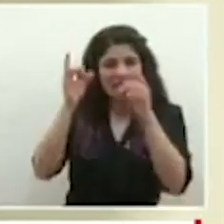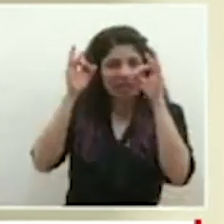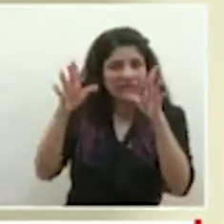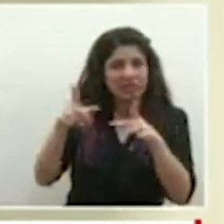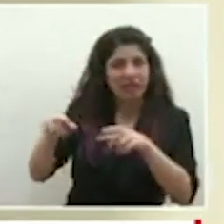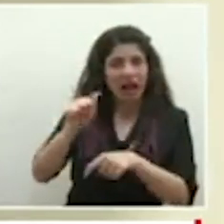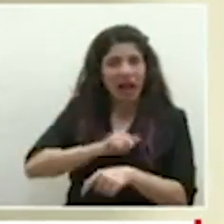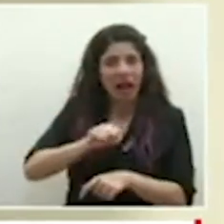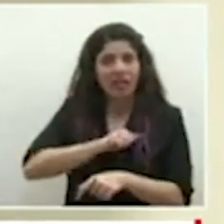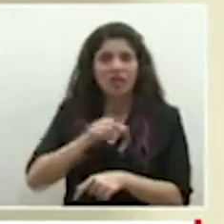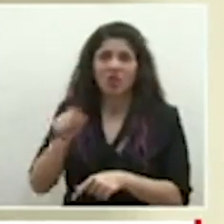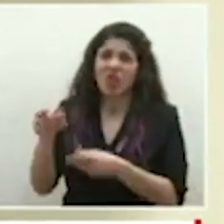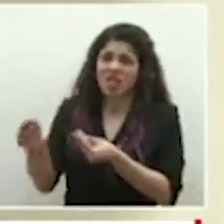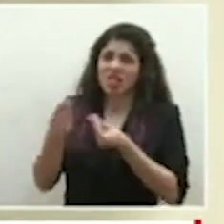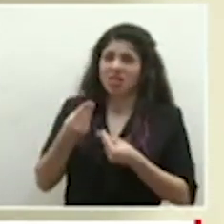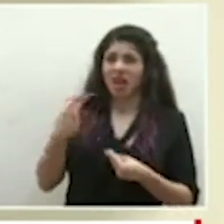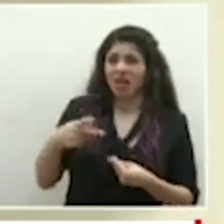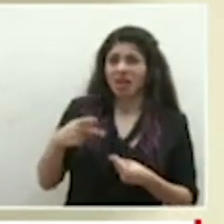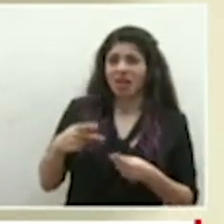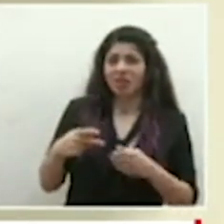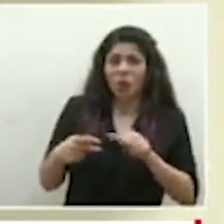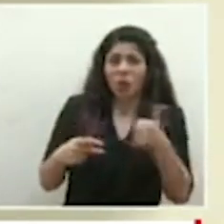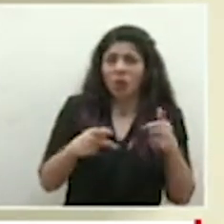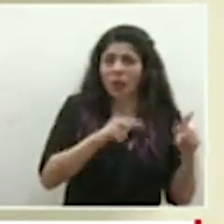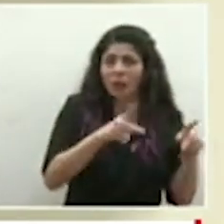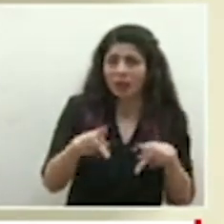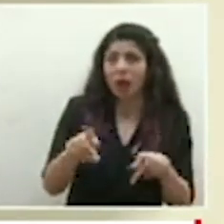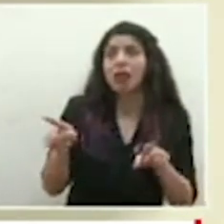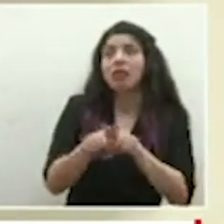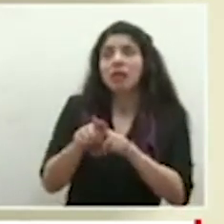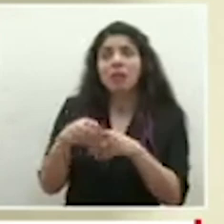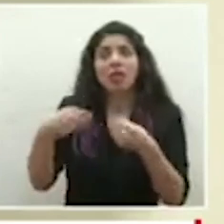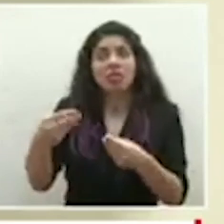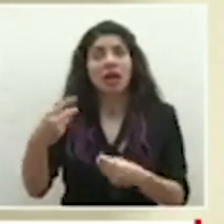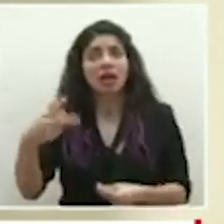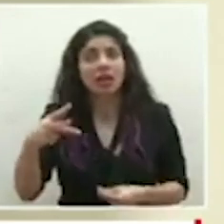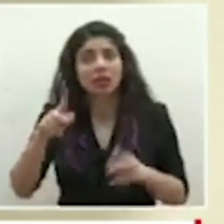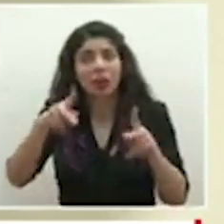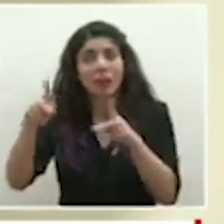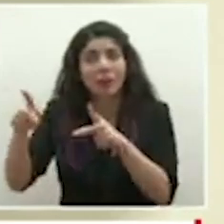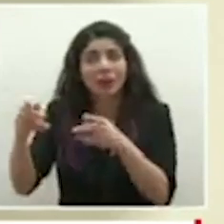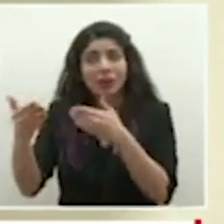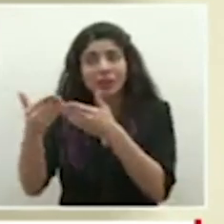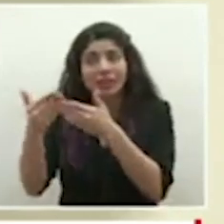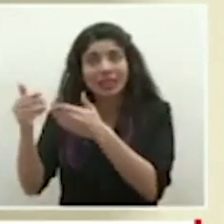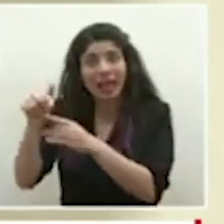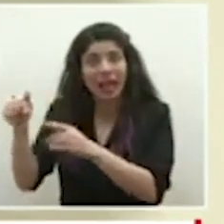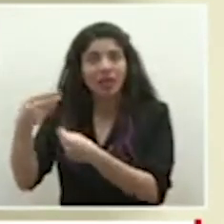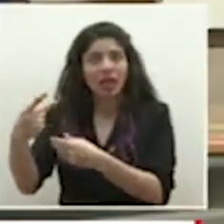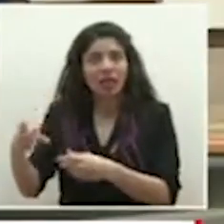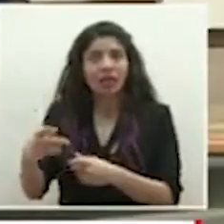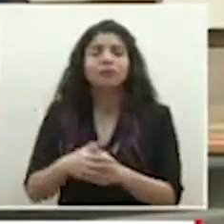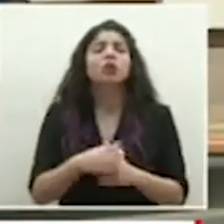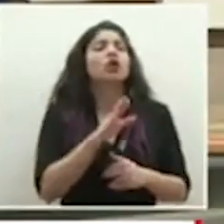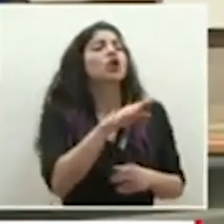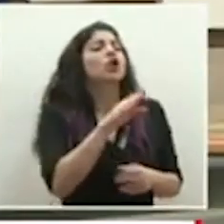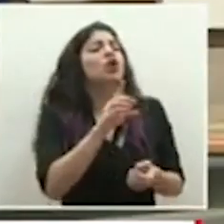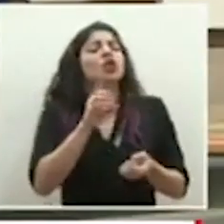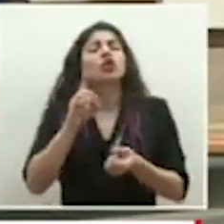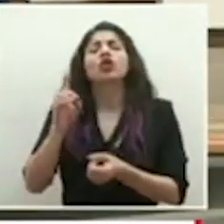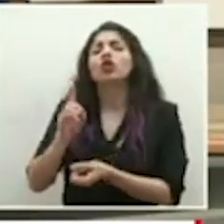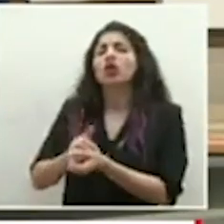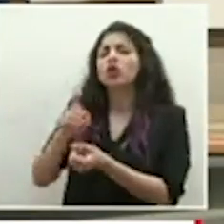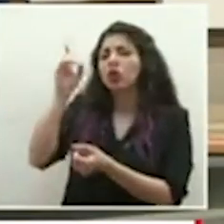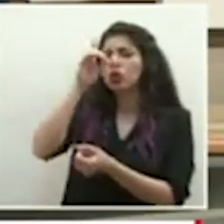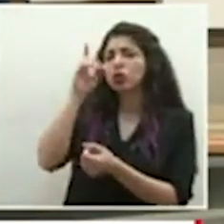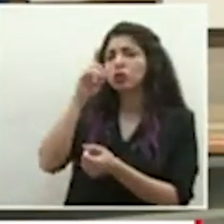ponen en riesgo a otras personas y eventualmente incluso personas cercanas a esas personas doctor Salas también nos consulta el